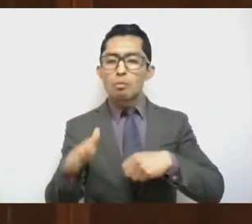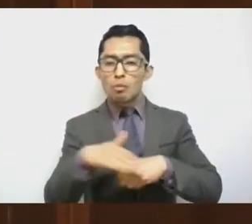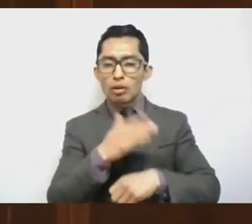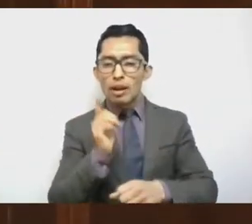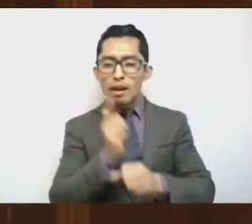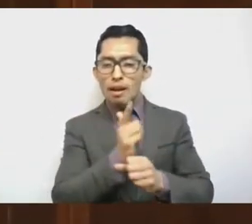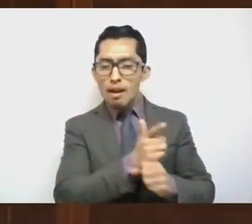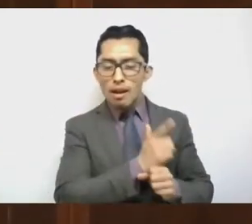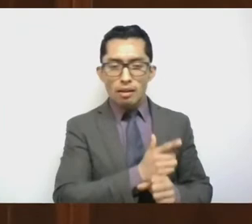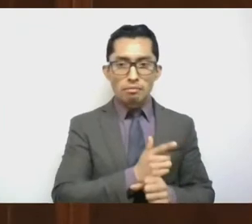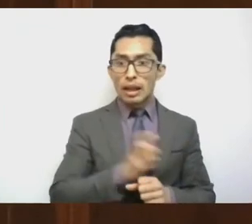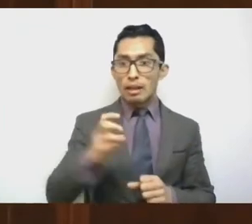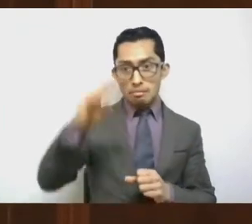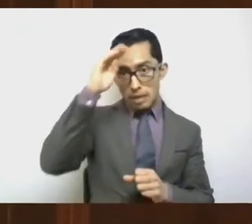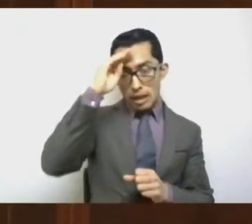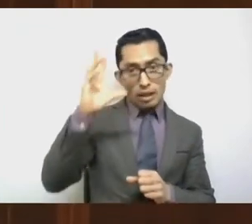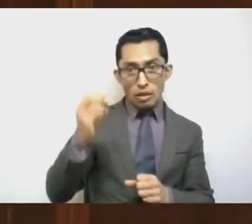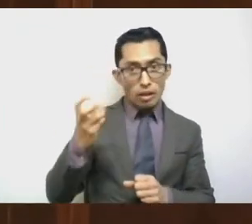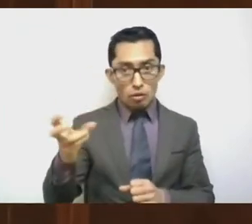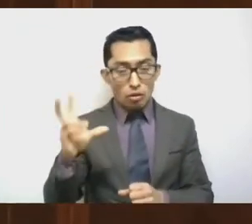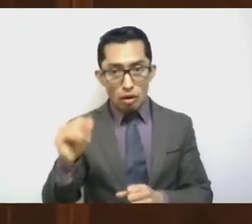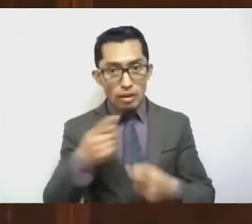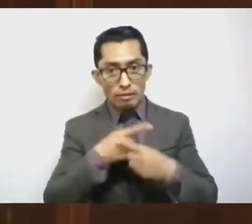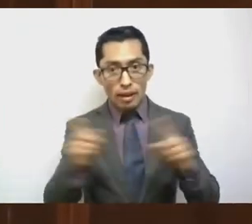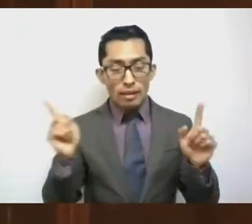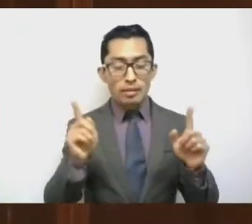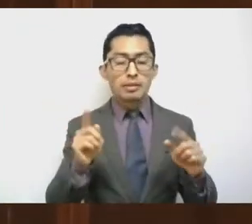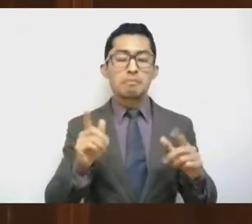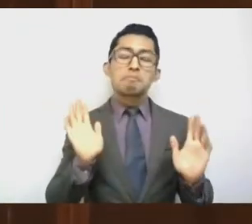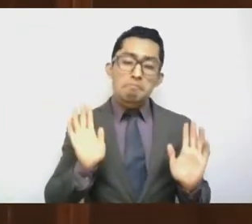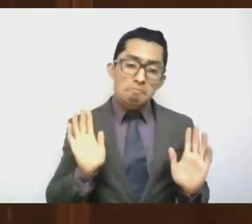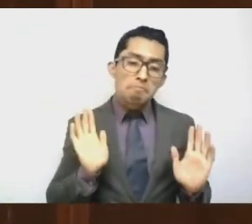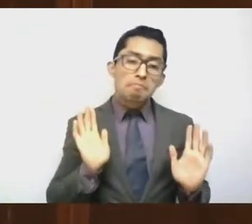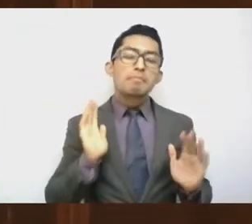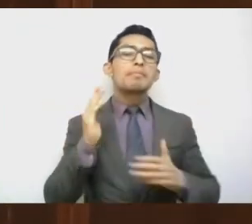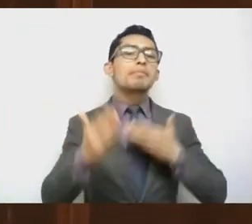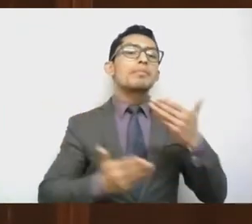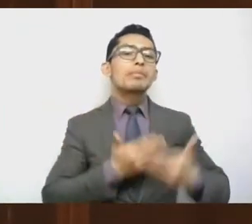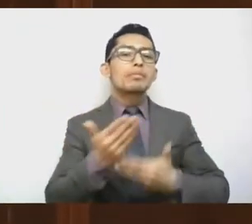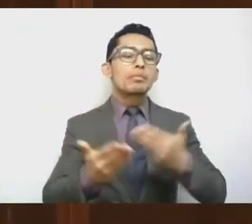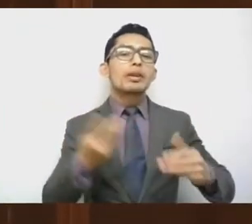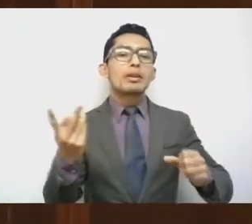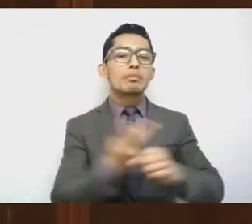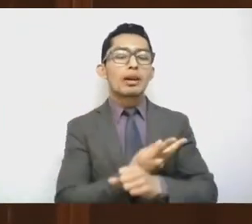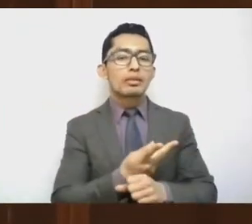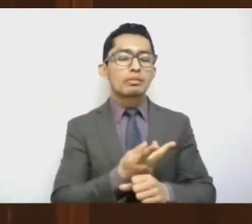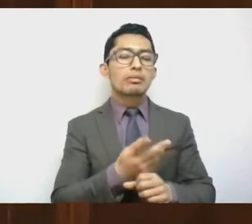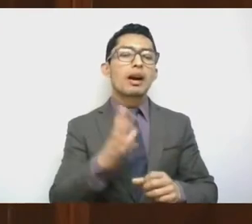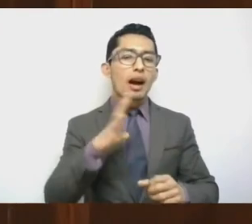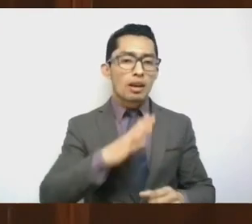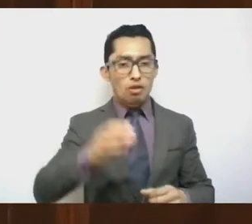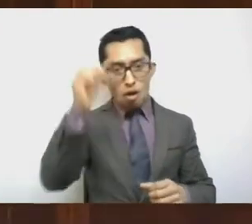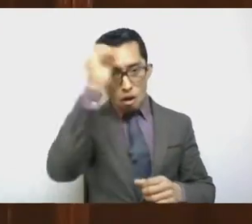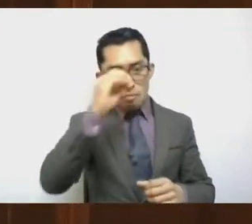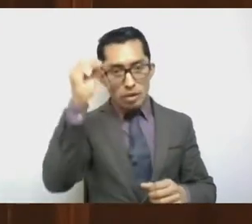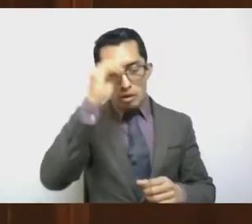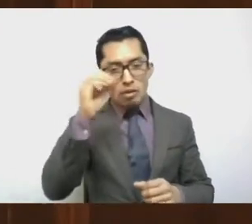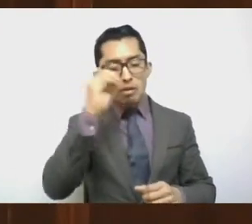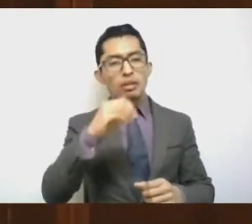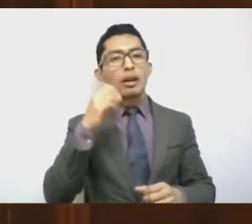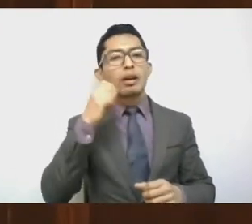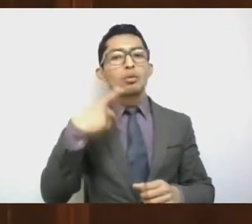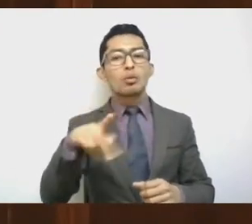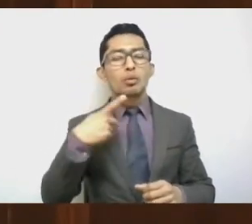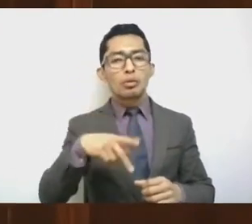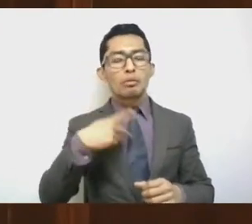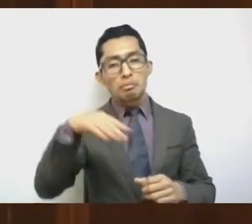entendemos así, pues estaremos generando opiniones derivadas de la percepción superficial